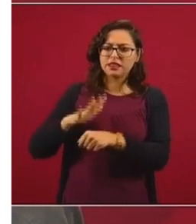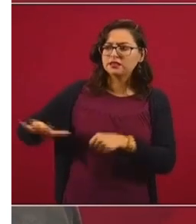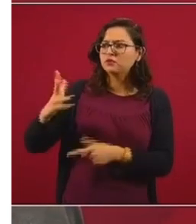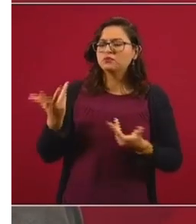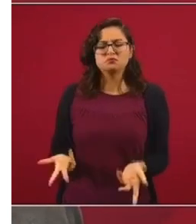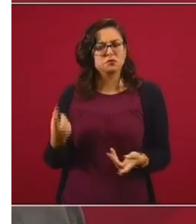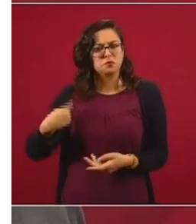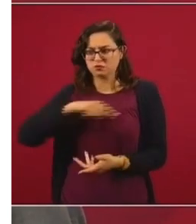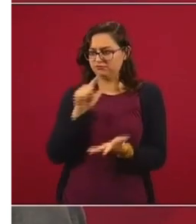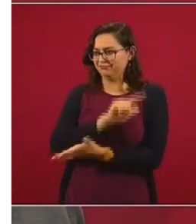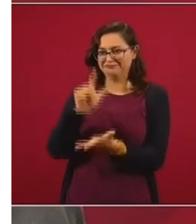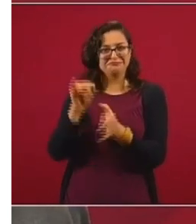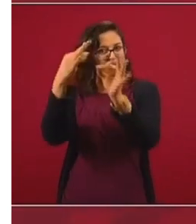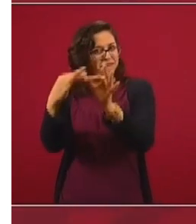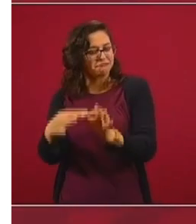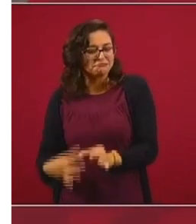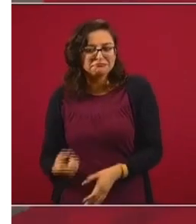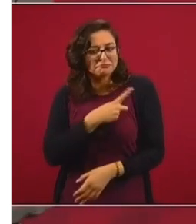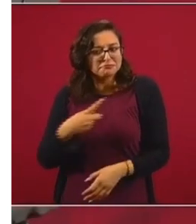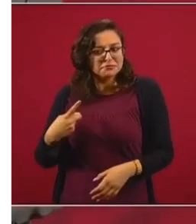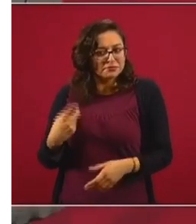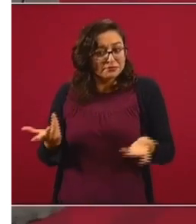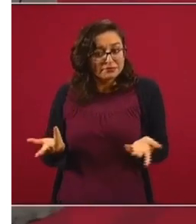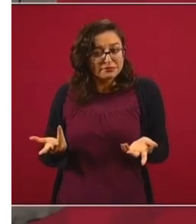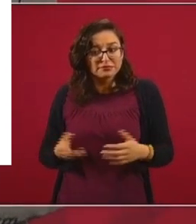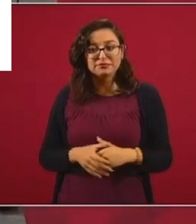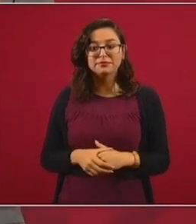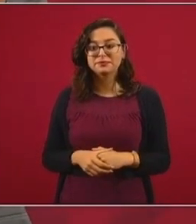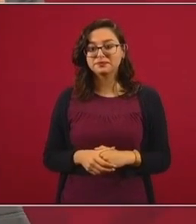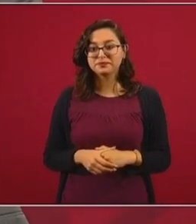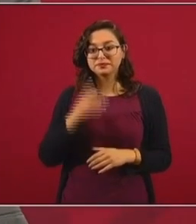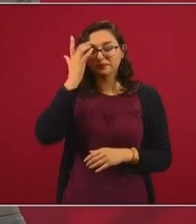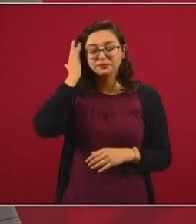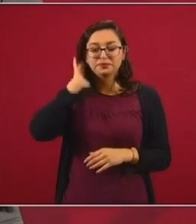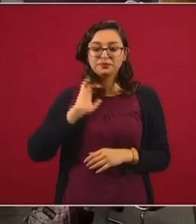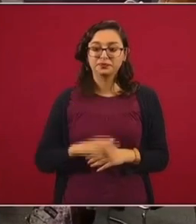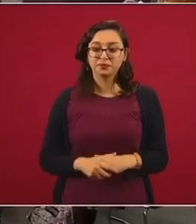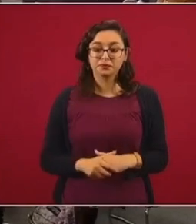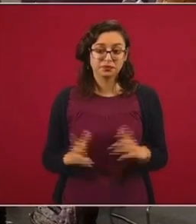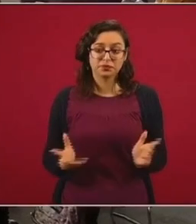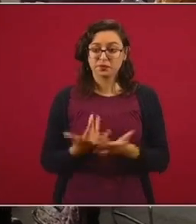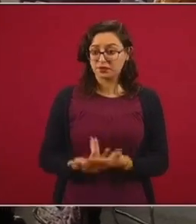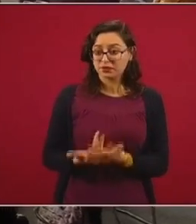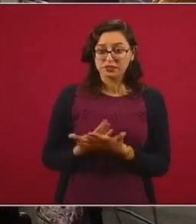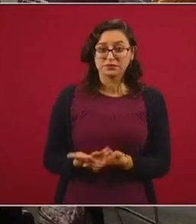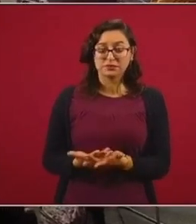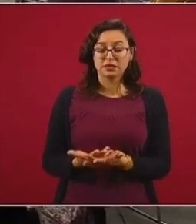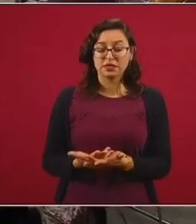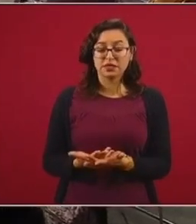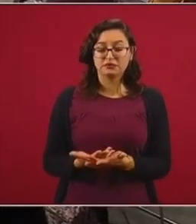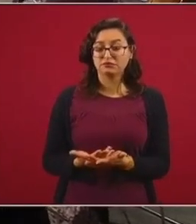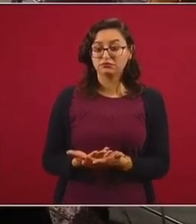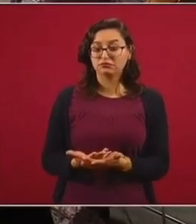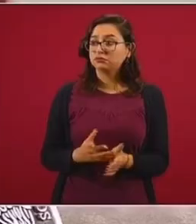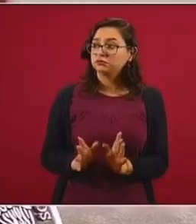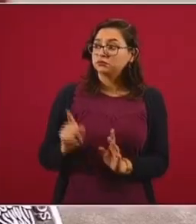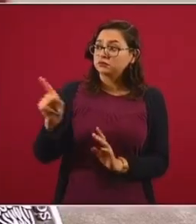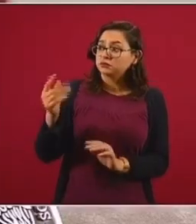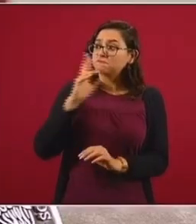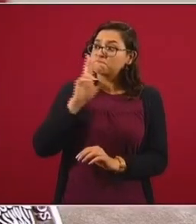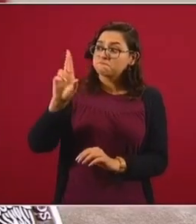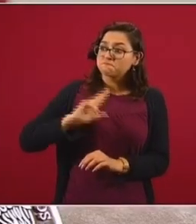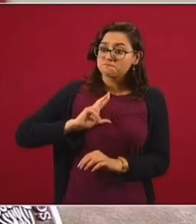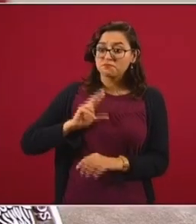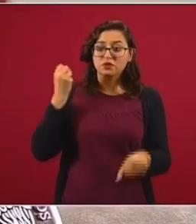tenemos que cumplir con la ley y tenemos que esperar a que nos den la resolución